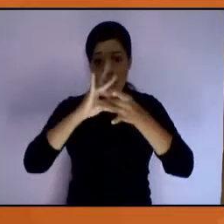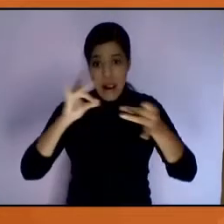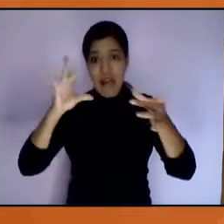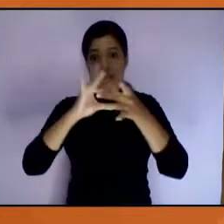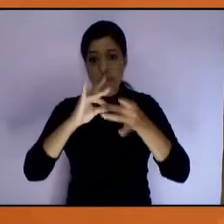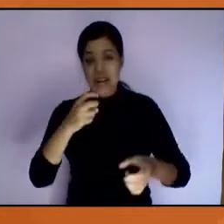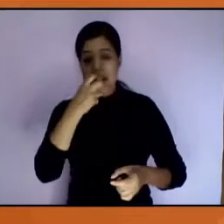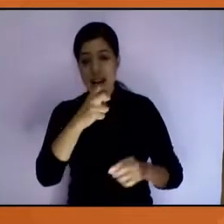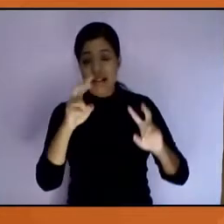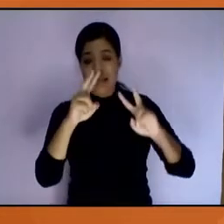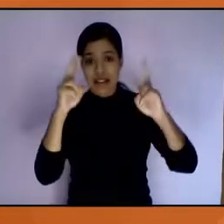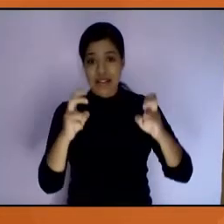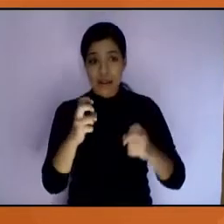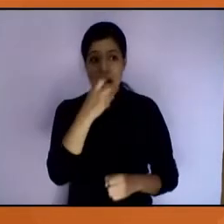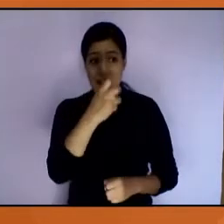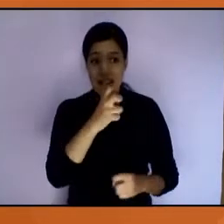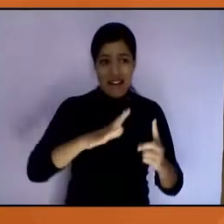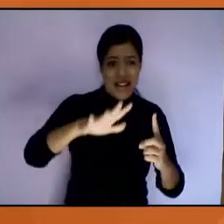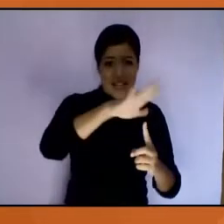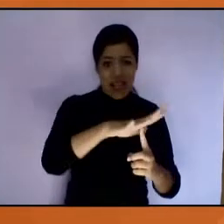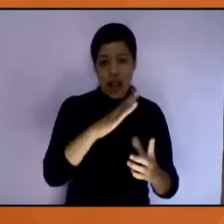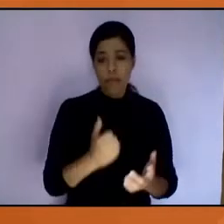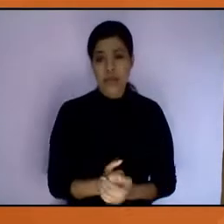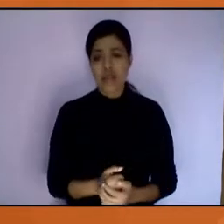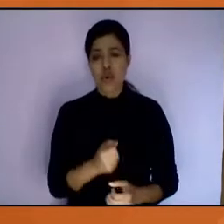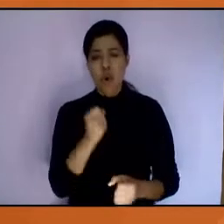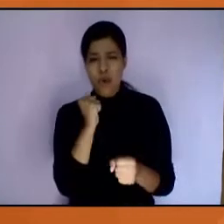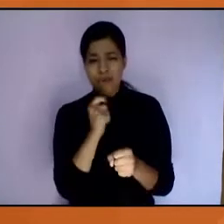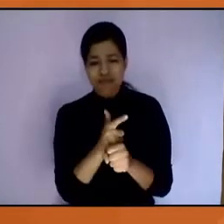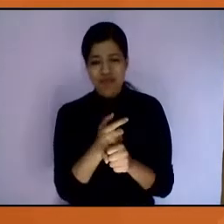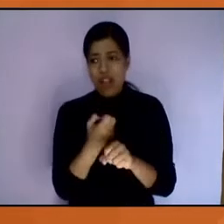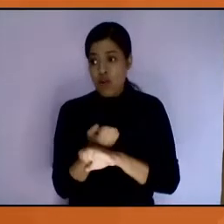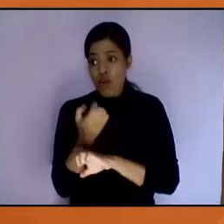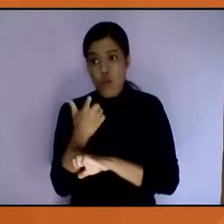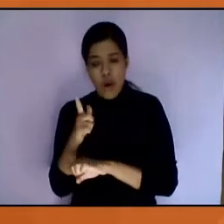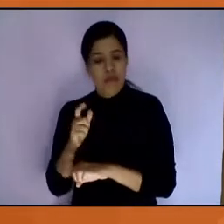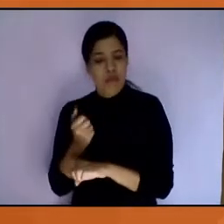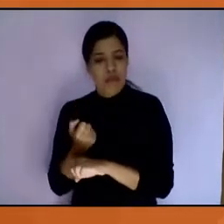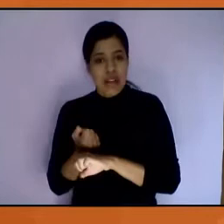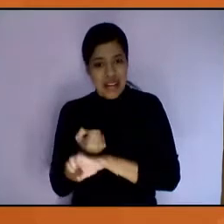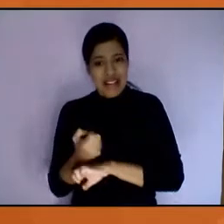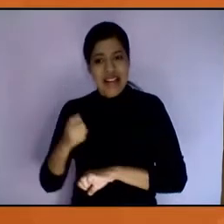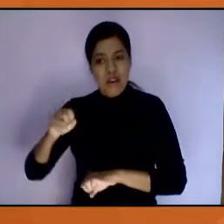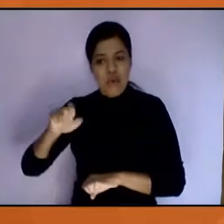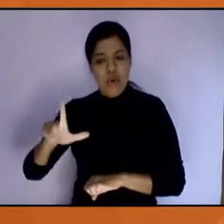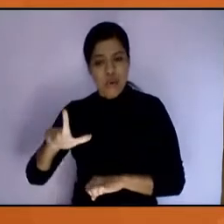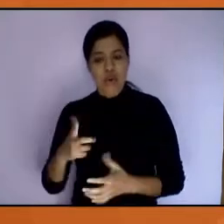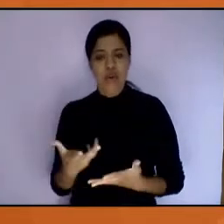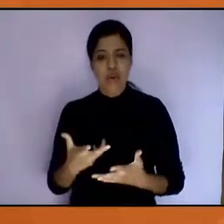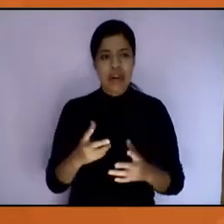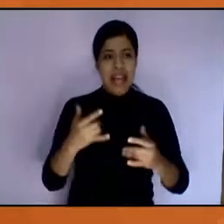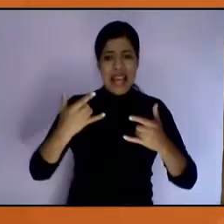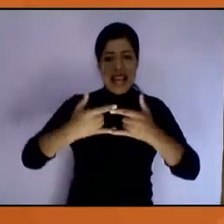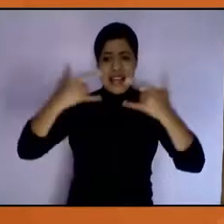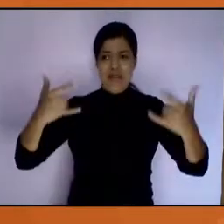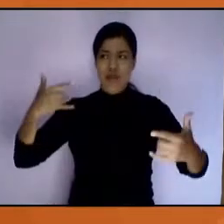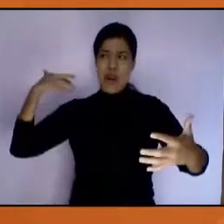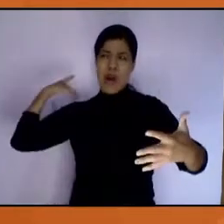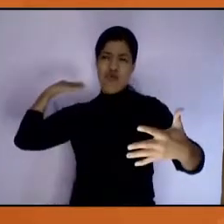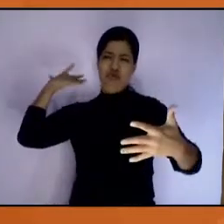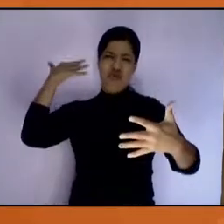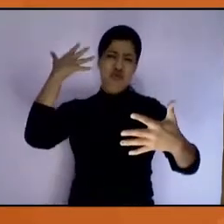que en este ámbito encontramos, no solamente en la vulnerabilidad evidentemente, pero sí en el Estado, patrones históricos de género,